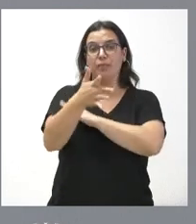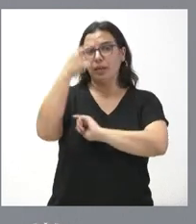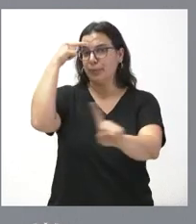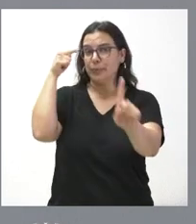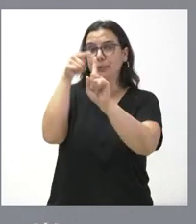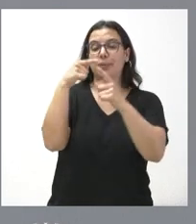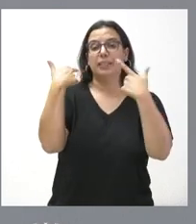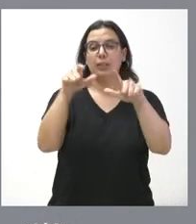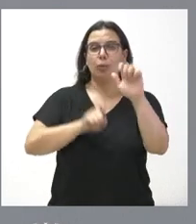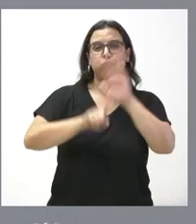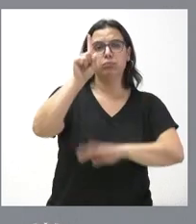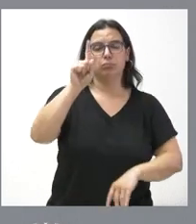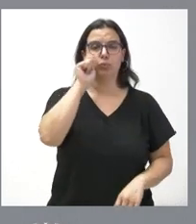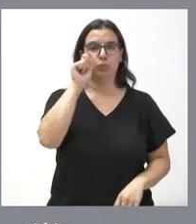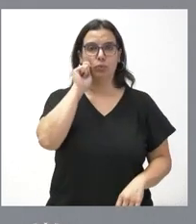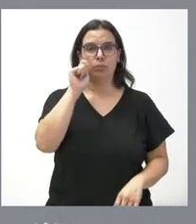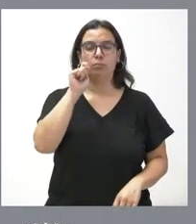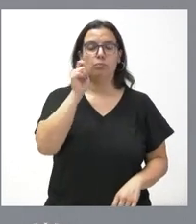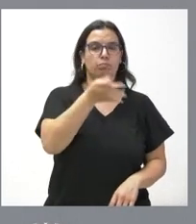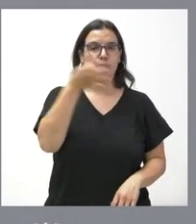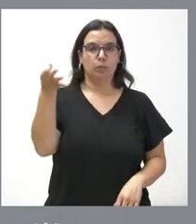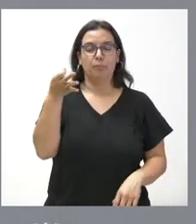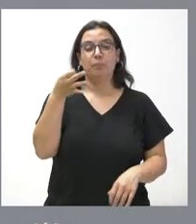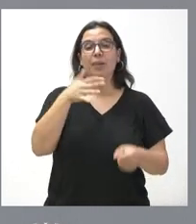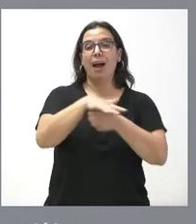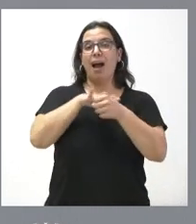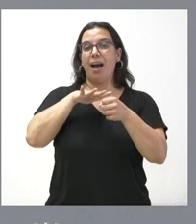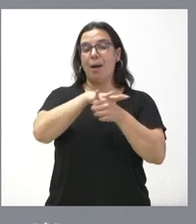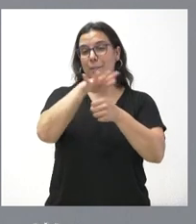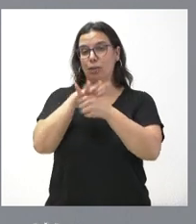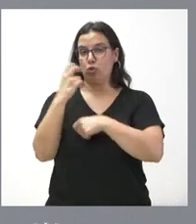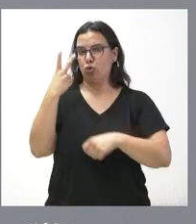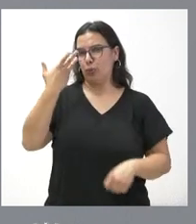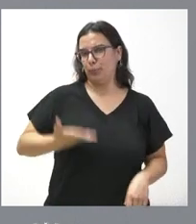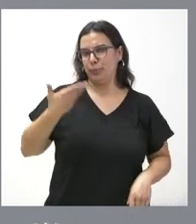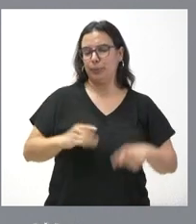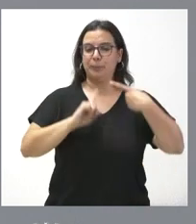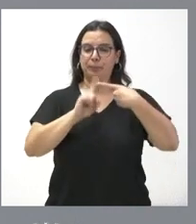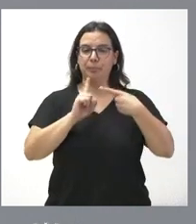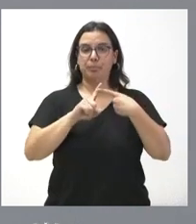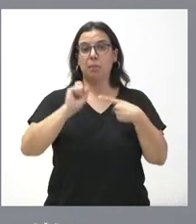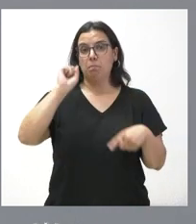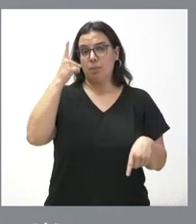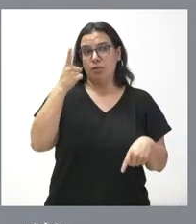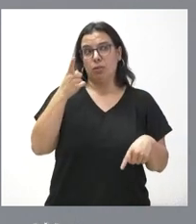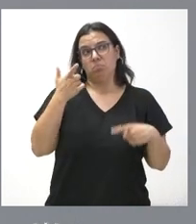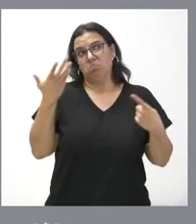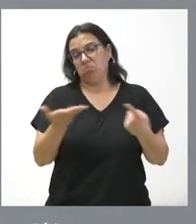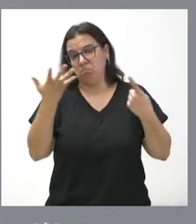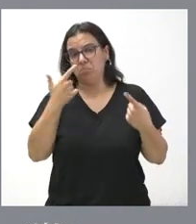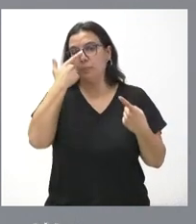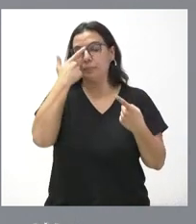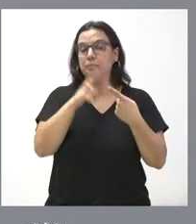excelencia turística. Tiene dos grandes ámbitos de actuación. En primer lugar, y yo diría que quizá el menos relevante,